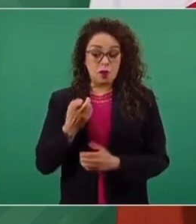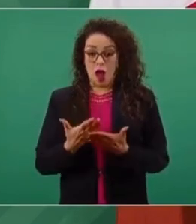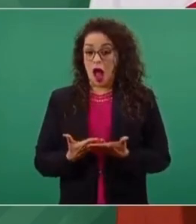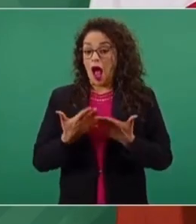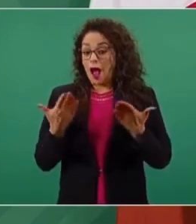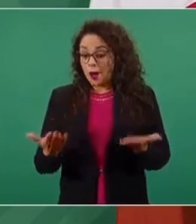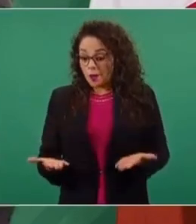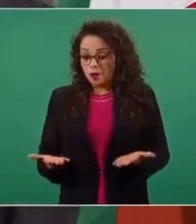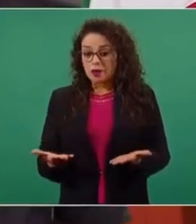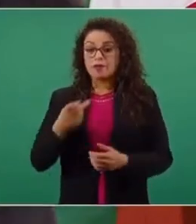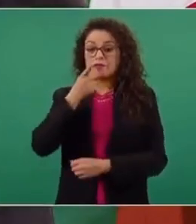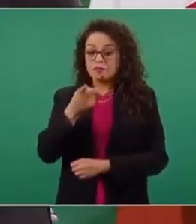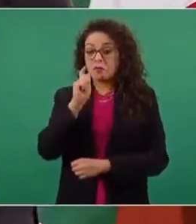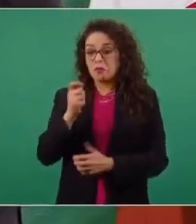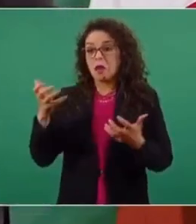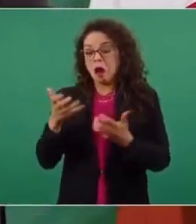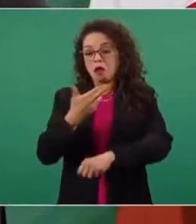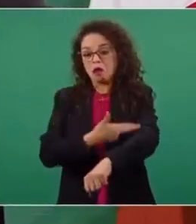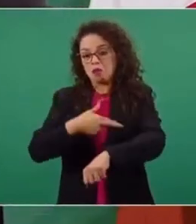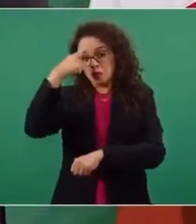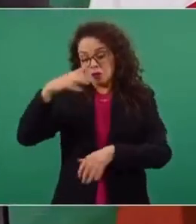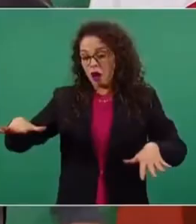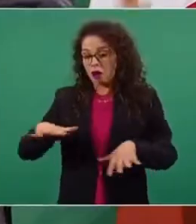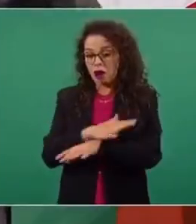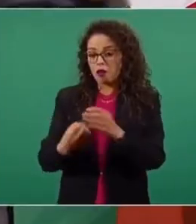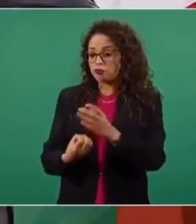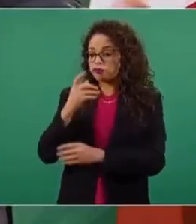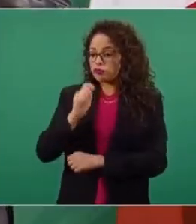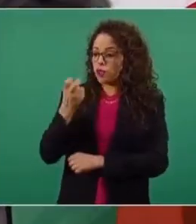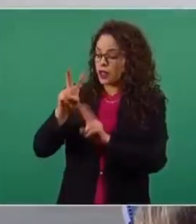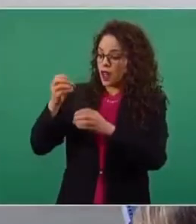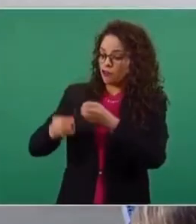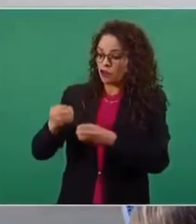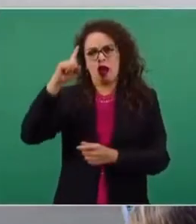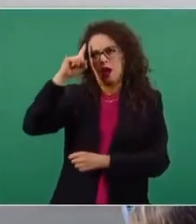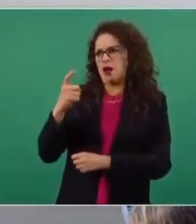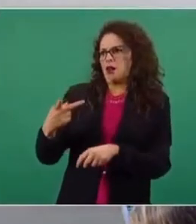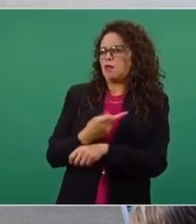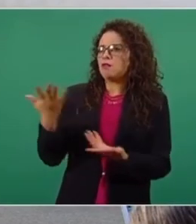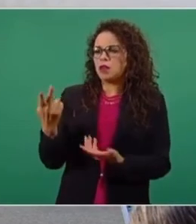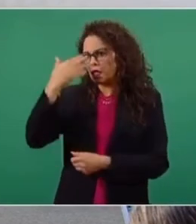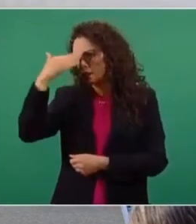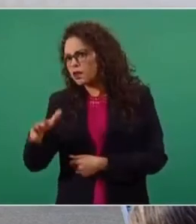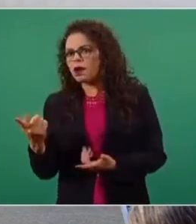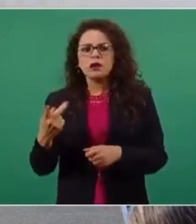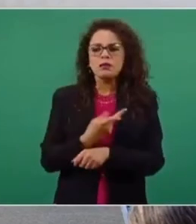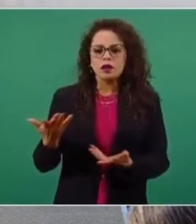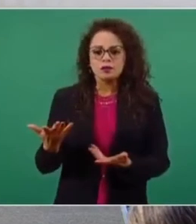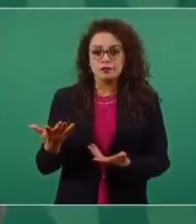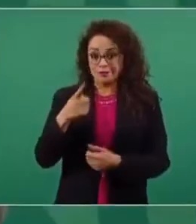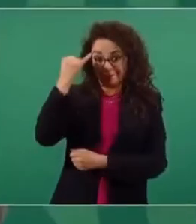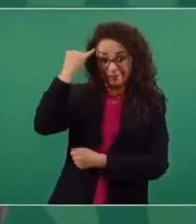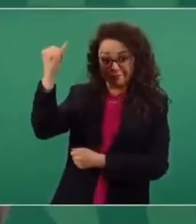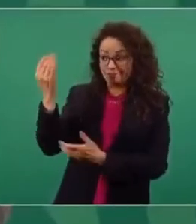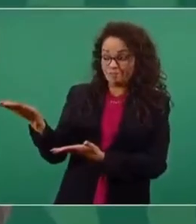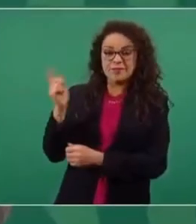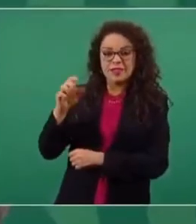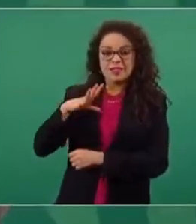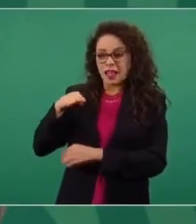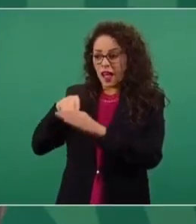un proceso para renovar el Poder Judicial, que está siendo muy cuestionado por lo mismo. Porque imagínense cómo está el Poder Judicial.